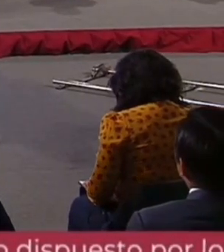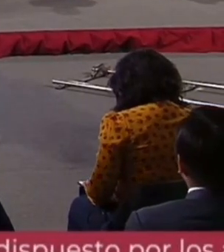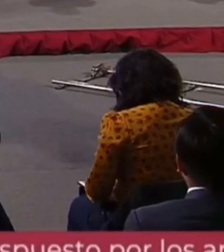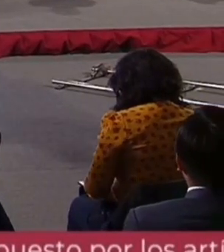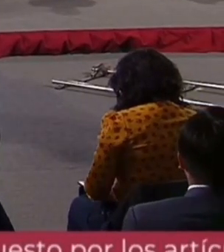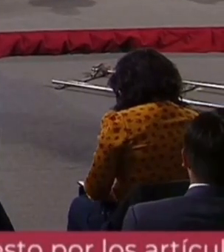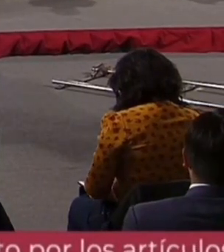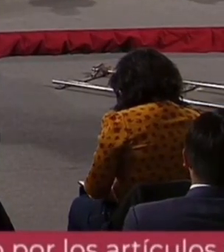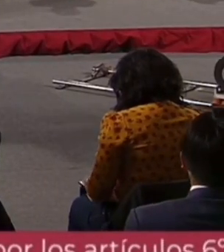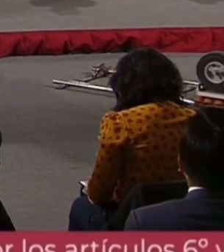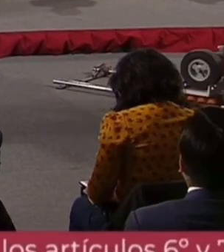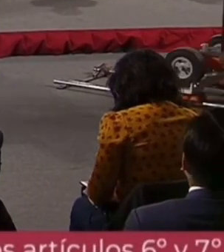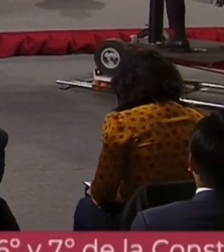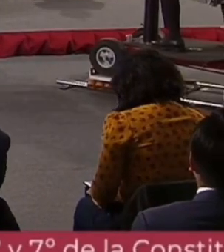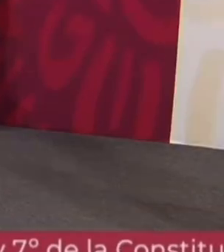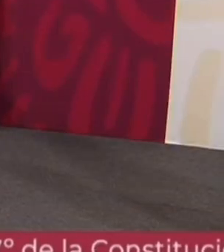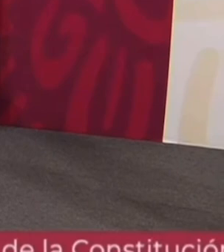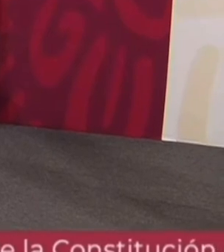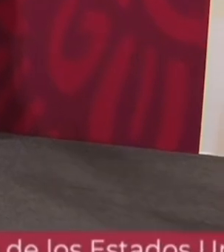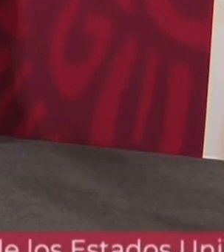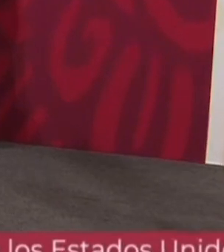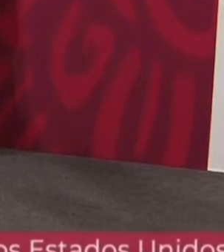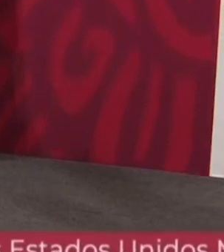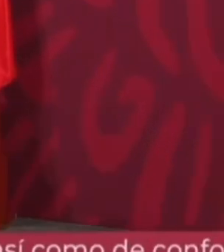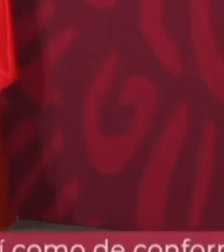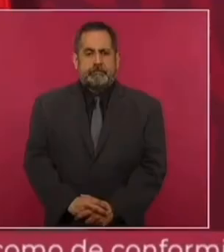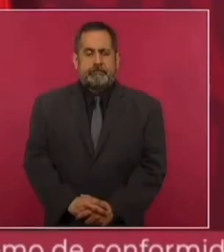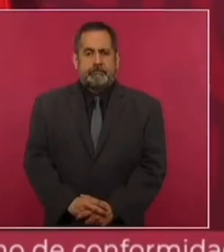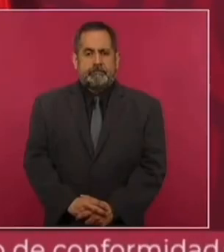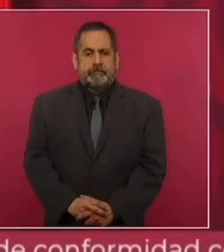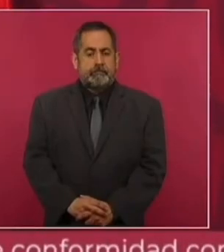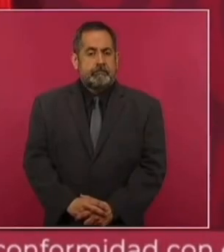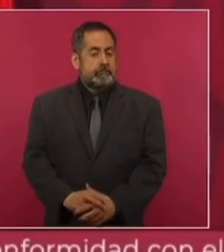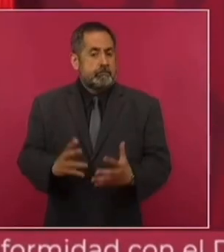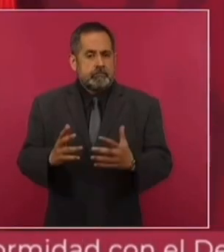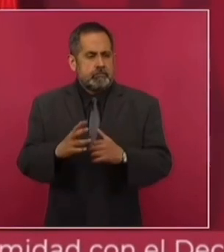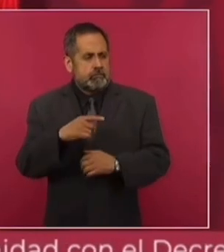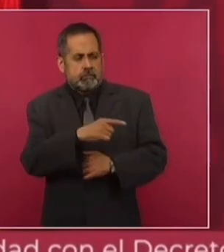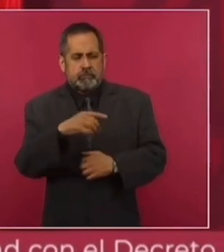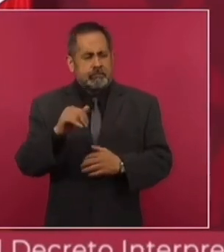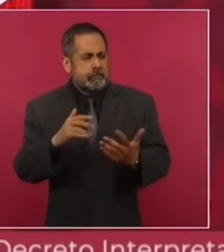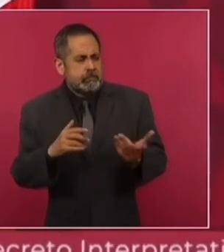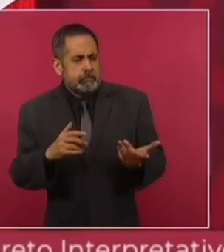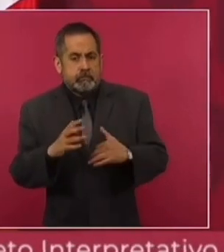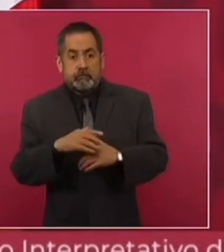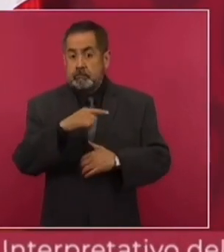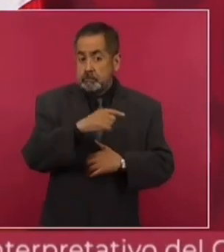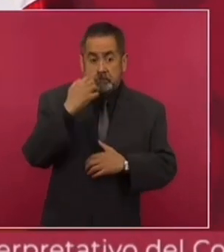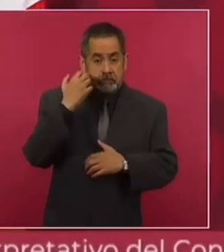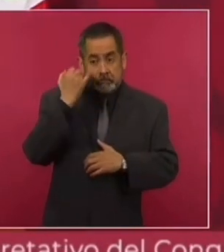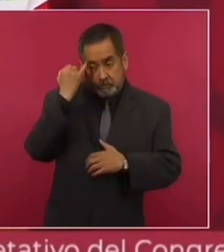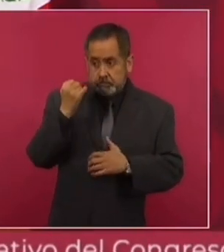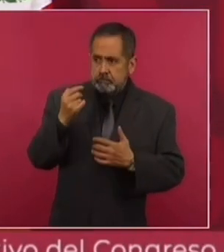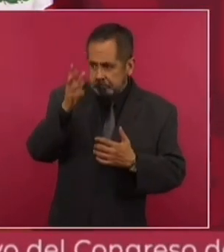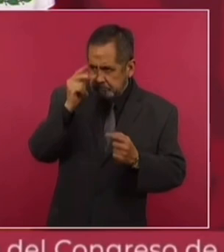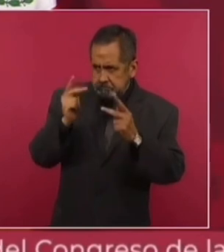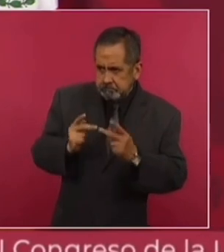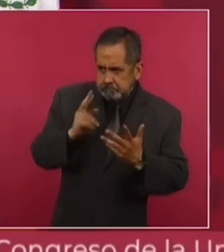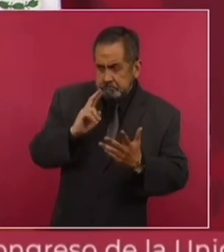al señor Rubén Moreira? Porque propone buscar coincidencias y de 12